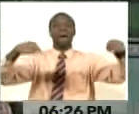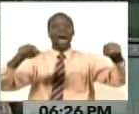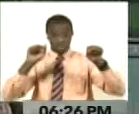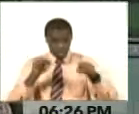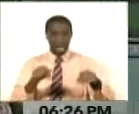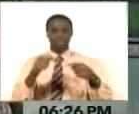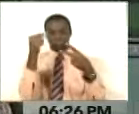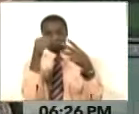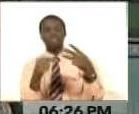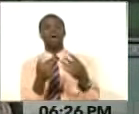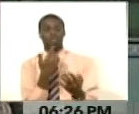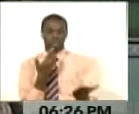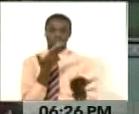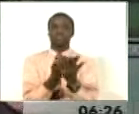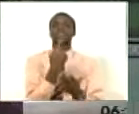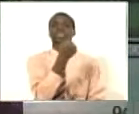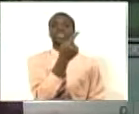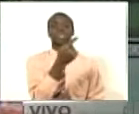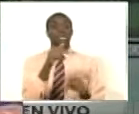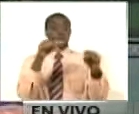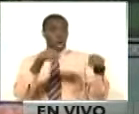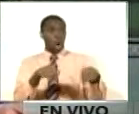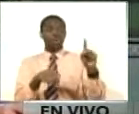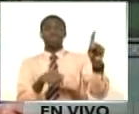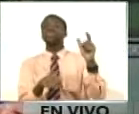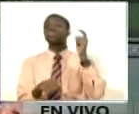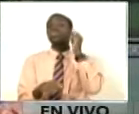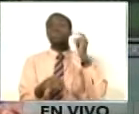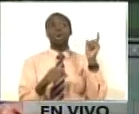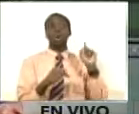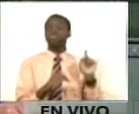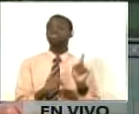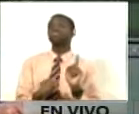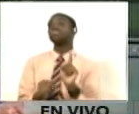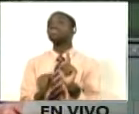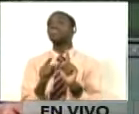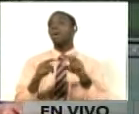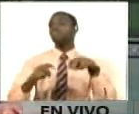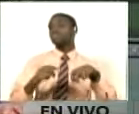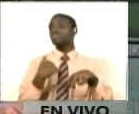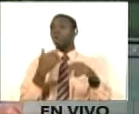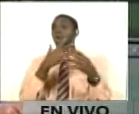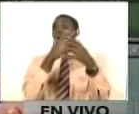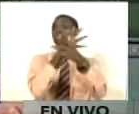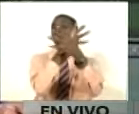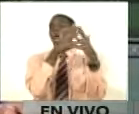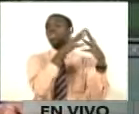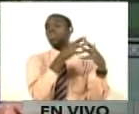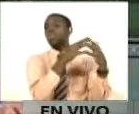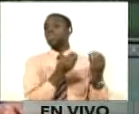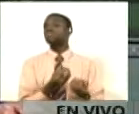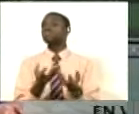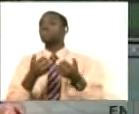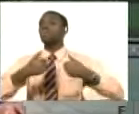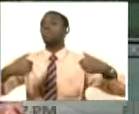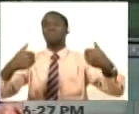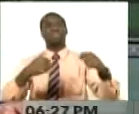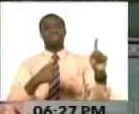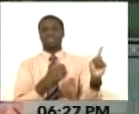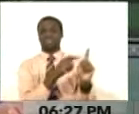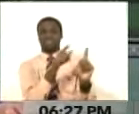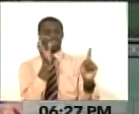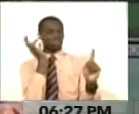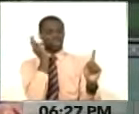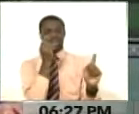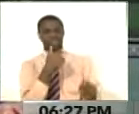Y se lo digo a la empleada que fue hoy a buscar una ofrenda a la sesión del Consejo Permanente. La historia